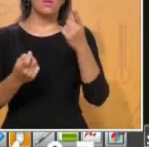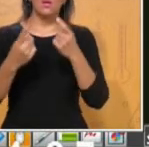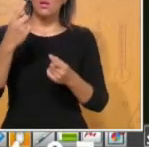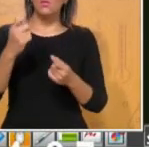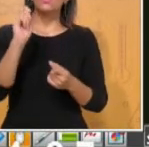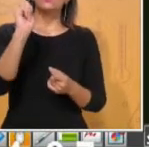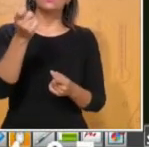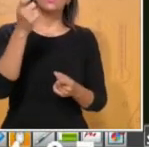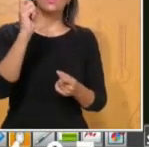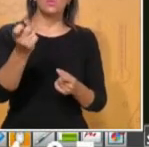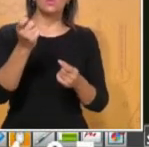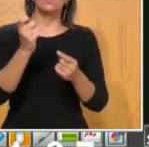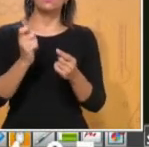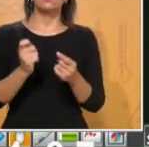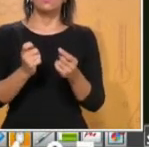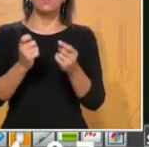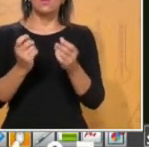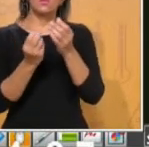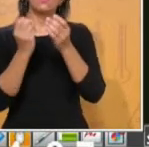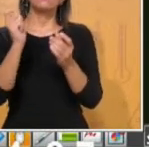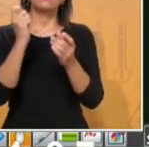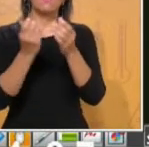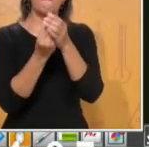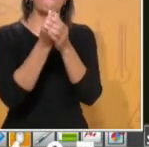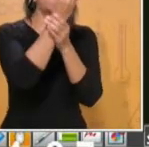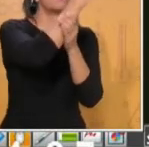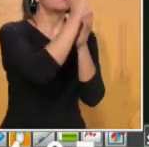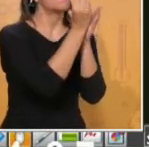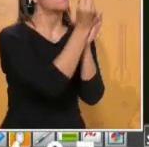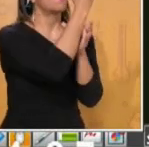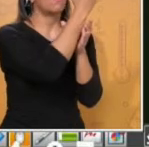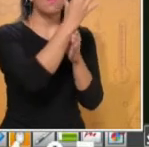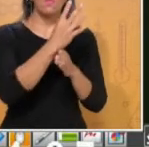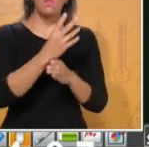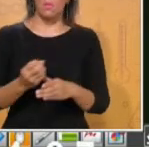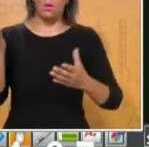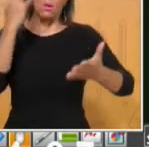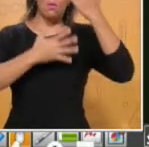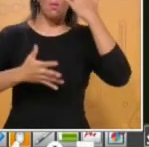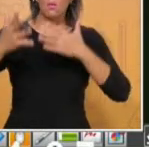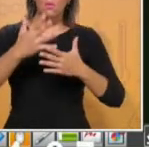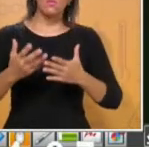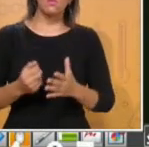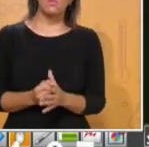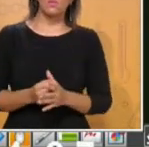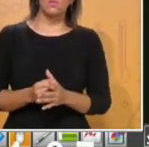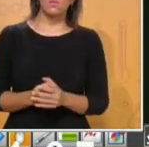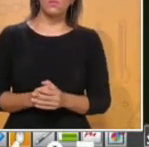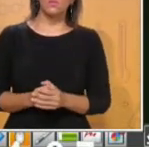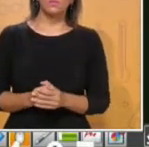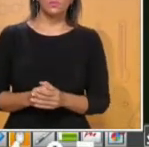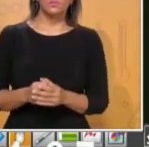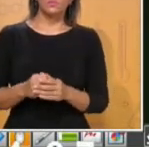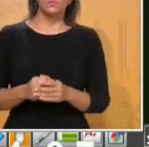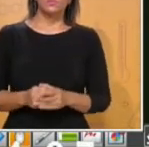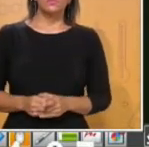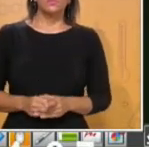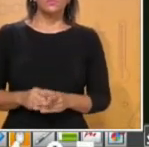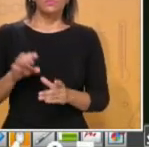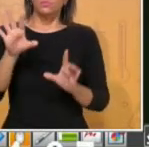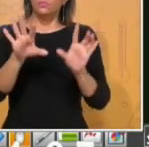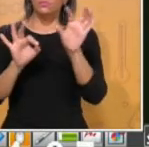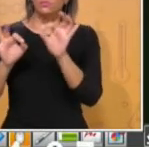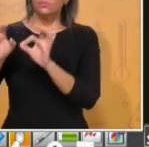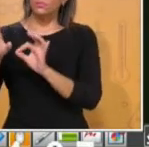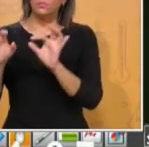de una presentación oral y tenemos ahí una imagen que lo representa. The items for a presentation. Los artículos que